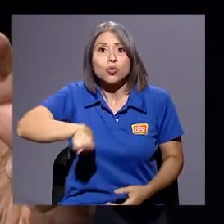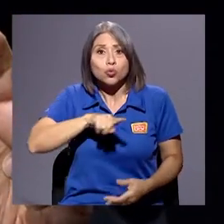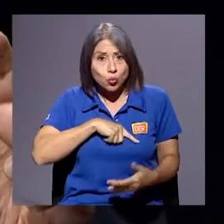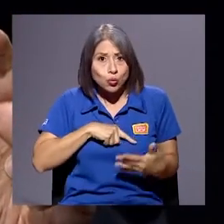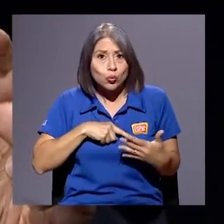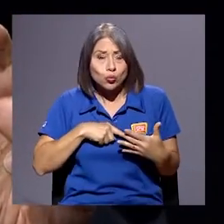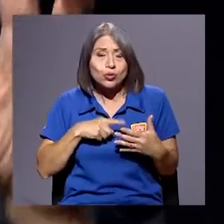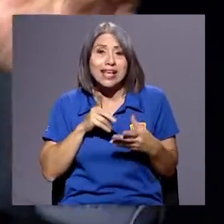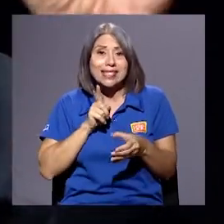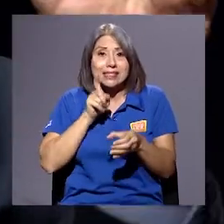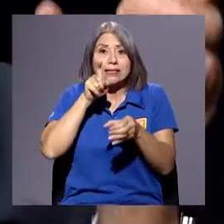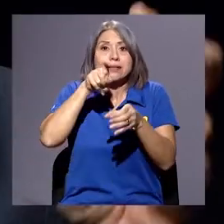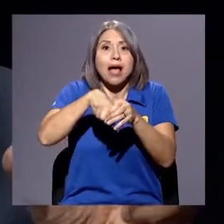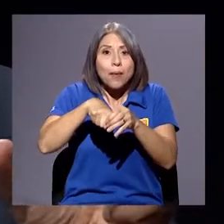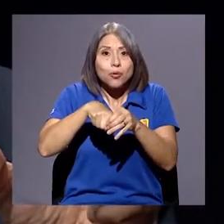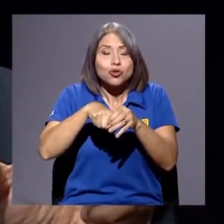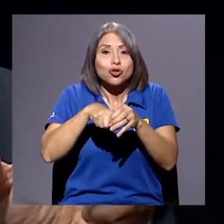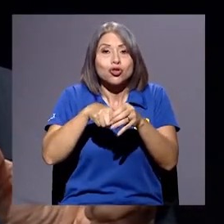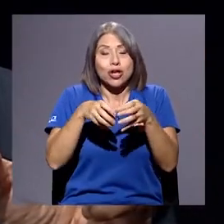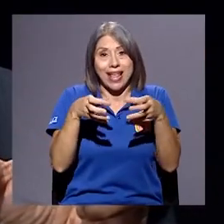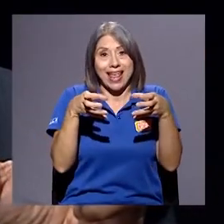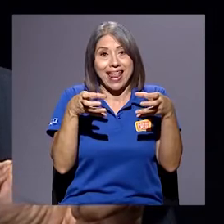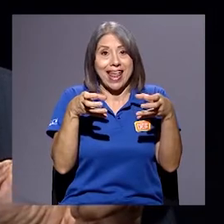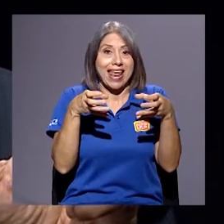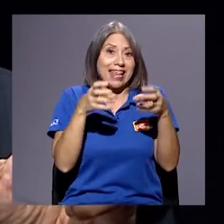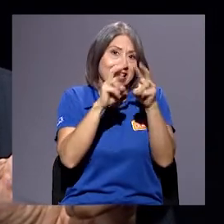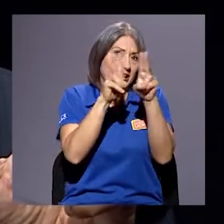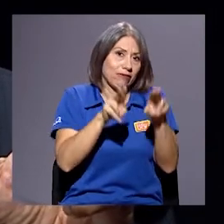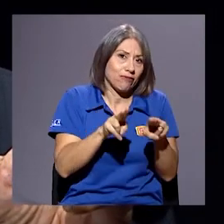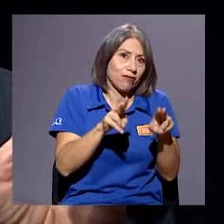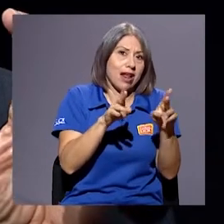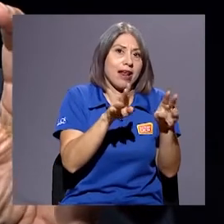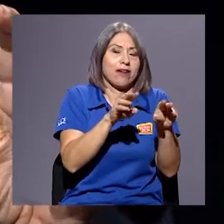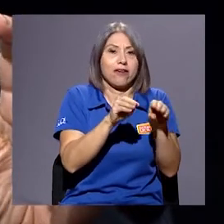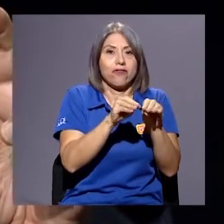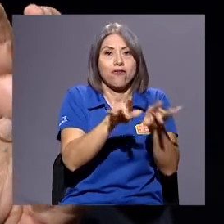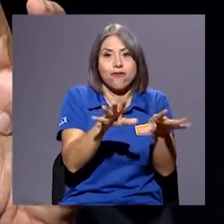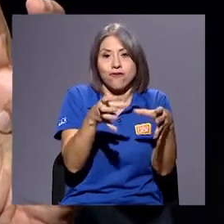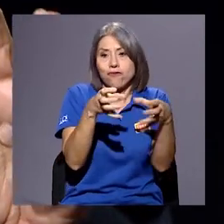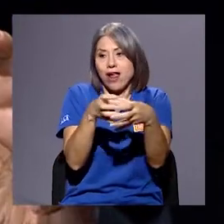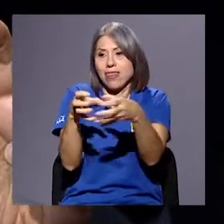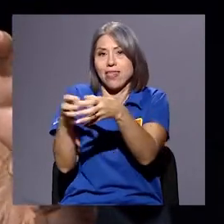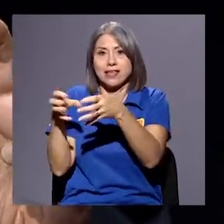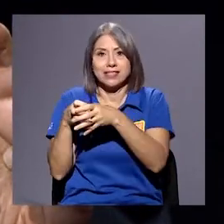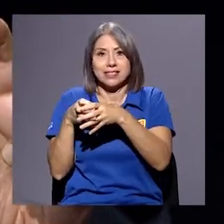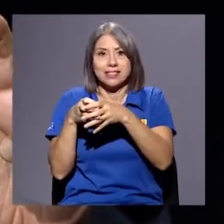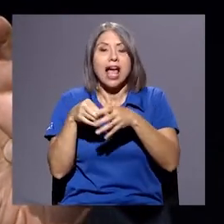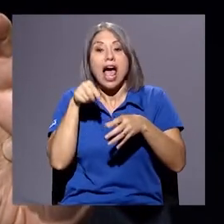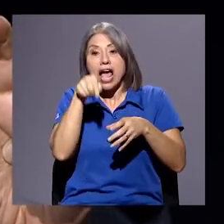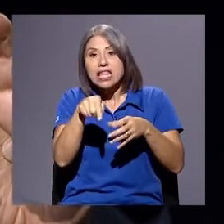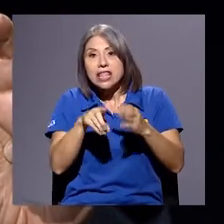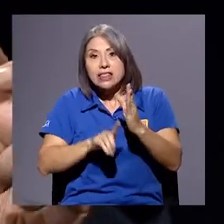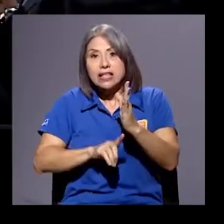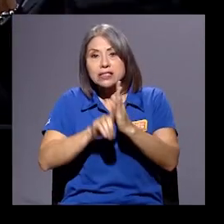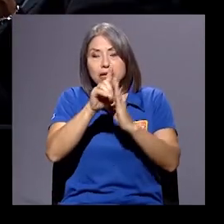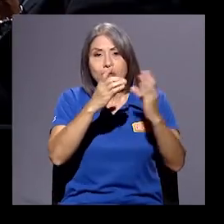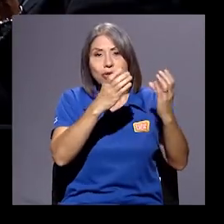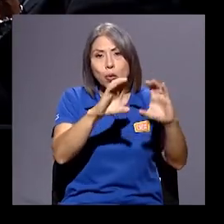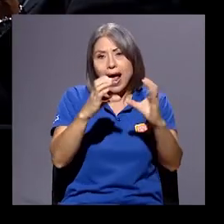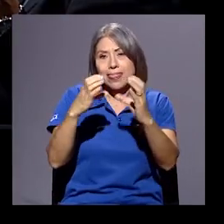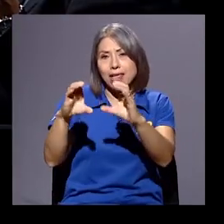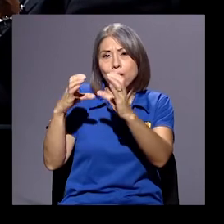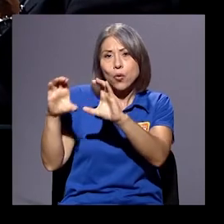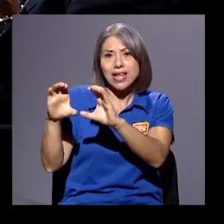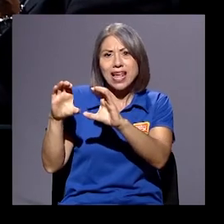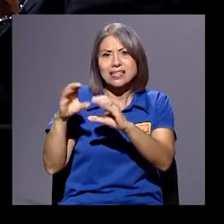y en otros medios, Marlon, desarrollando categorías, vea usted, que lo que hacen es